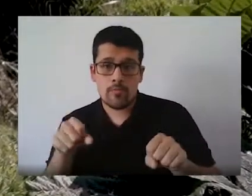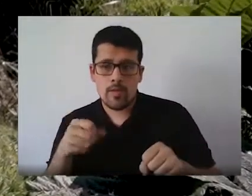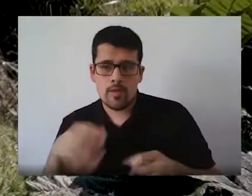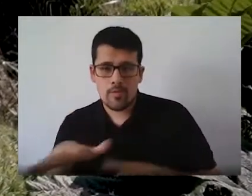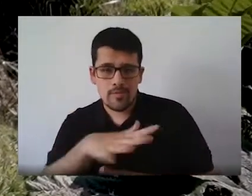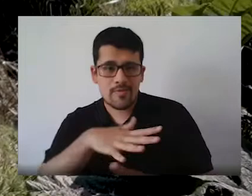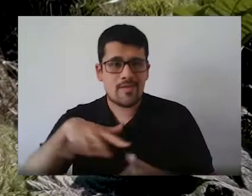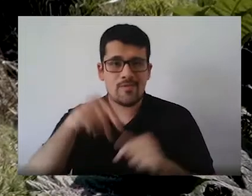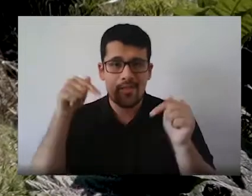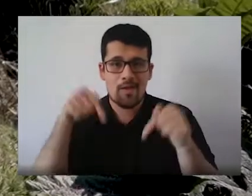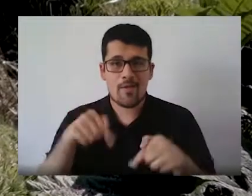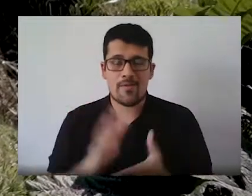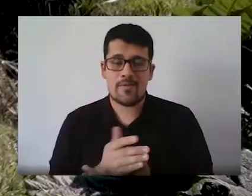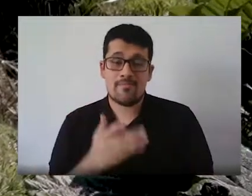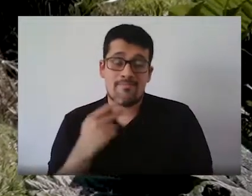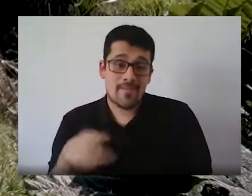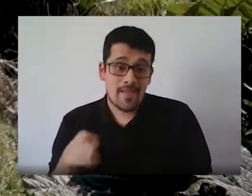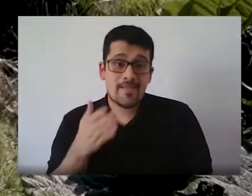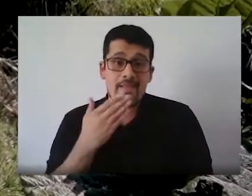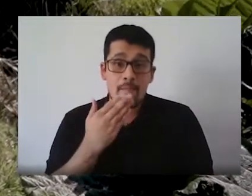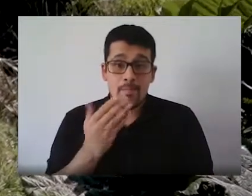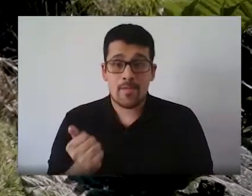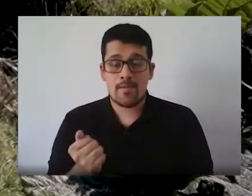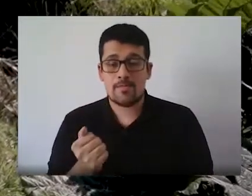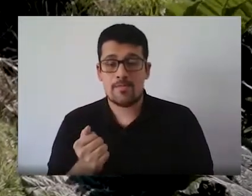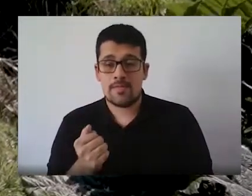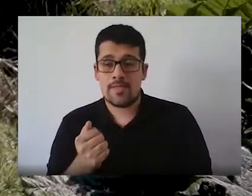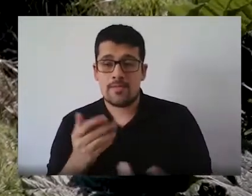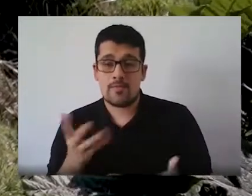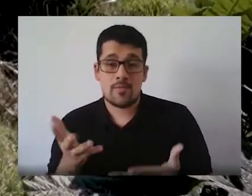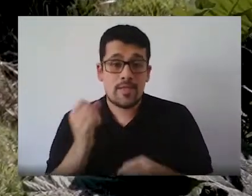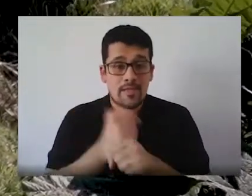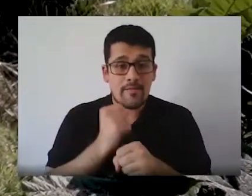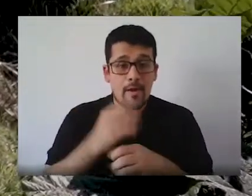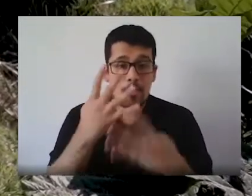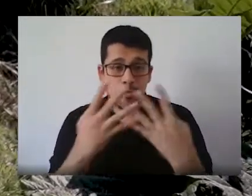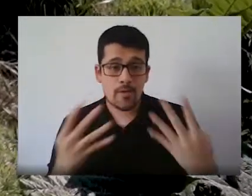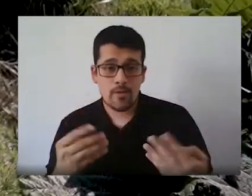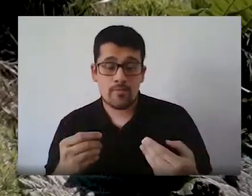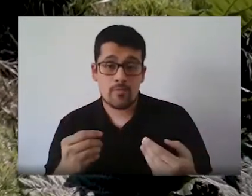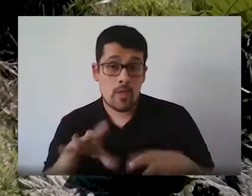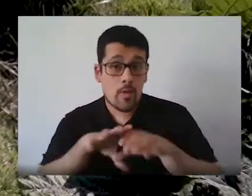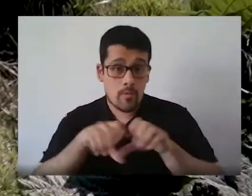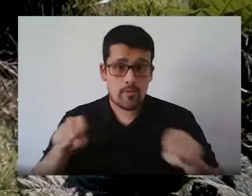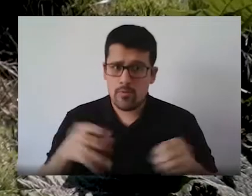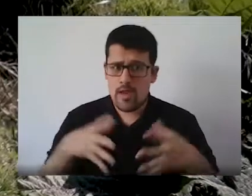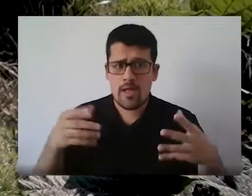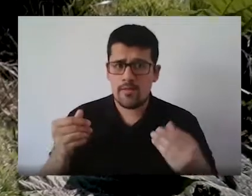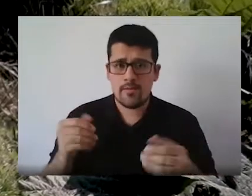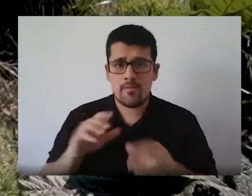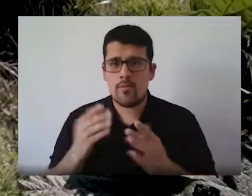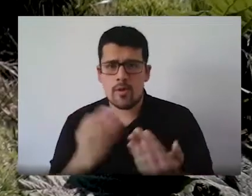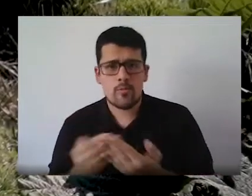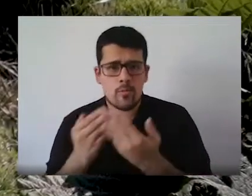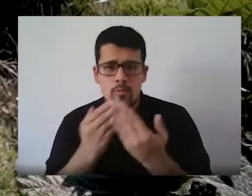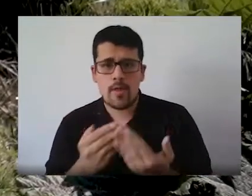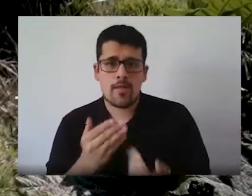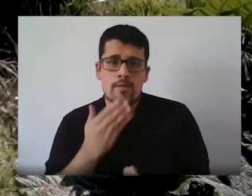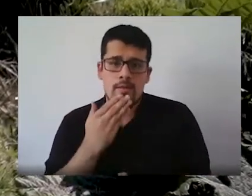contingencia y en ese contexto cierto en este flujo curricular luego de un gran consenso con los estudiantes